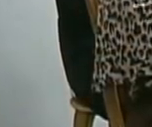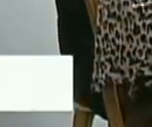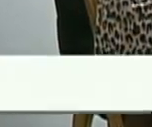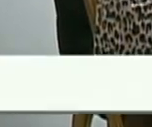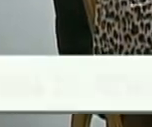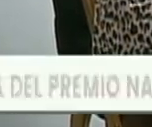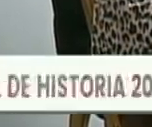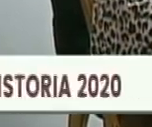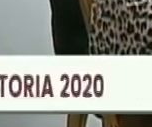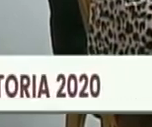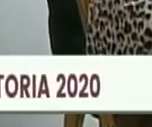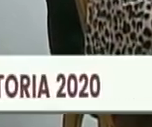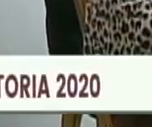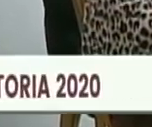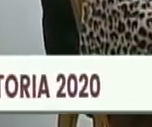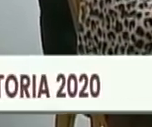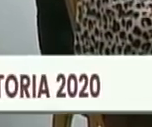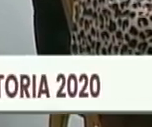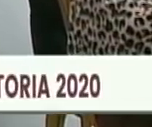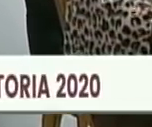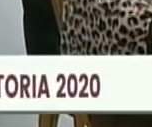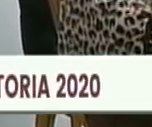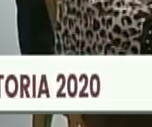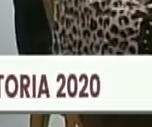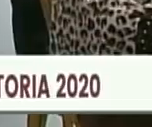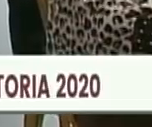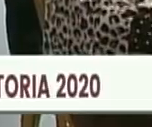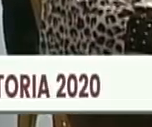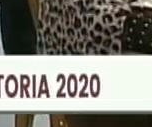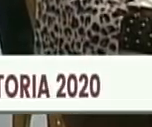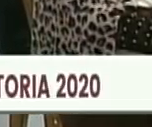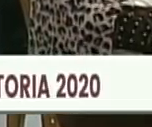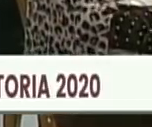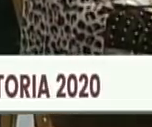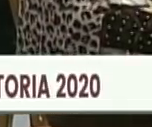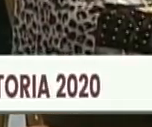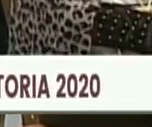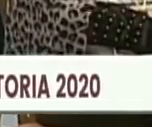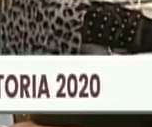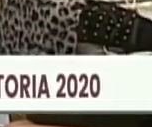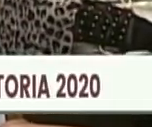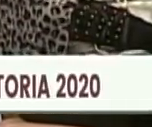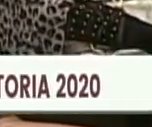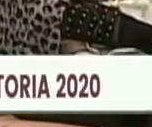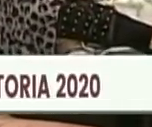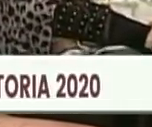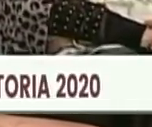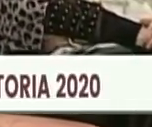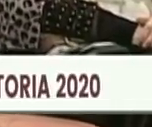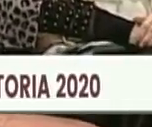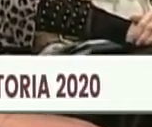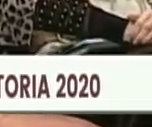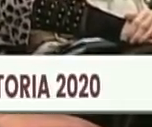por el ciudadano Nicolás Maduro Moros, presidente constitucional de la República Bolivariana de Venezuela.